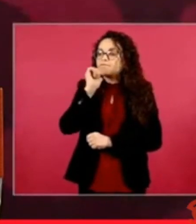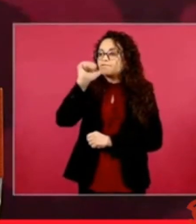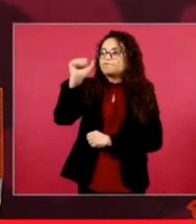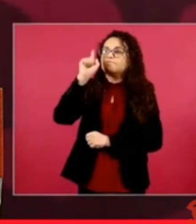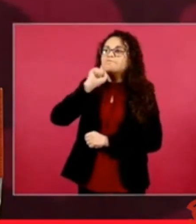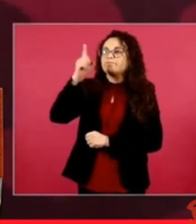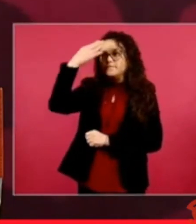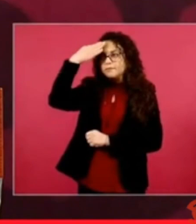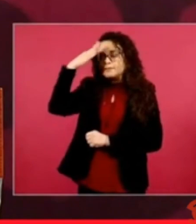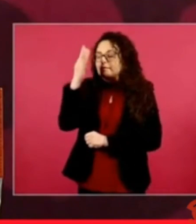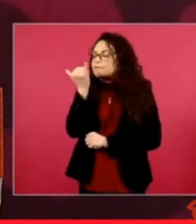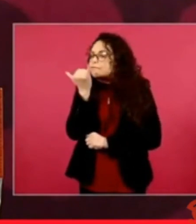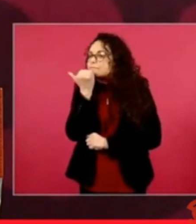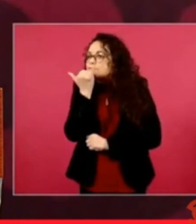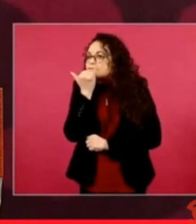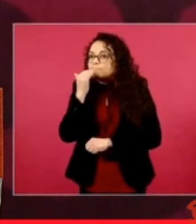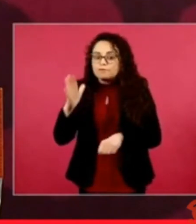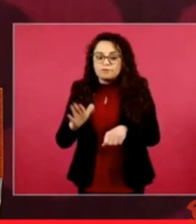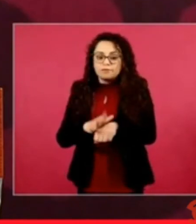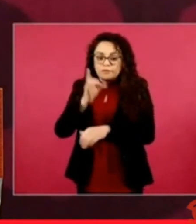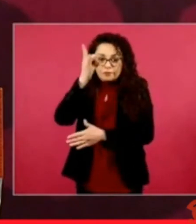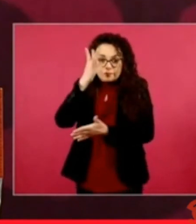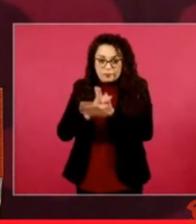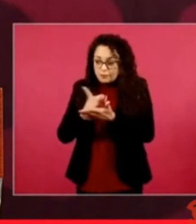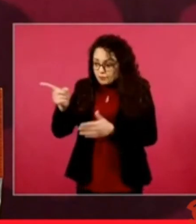no solo son ellas.